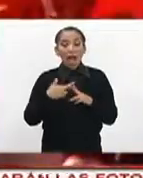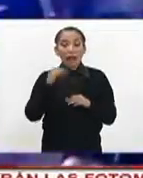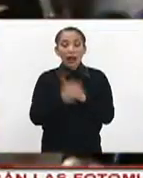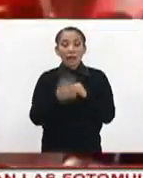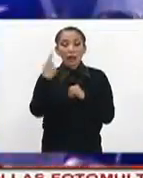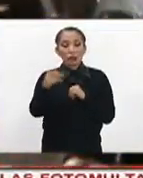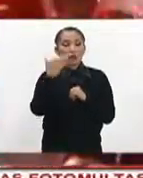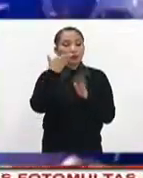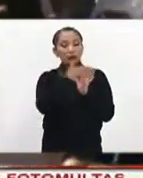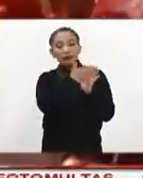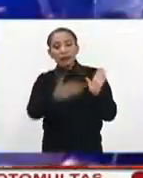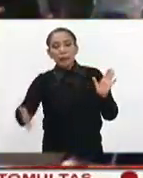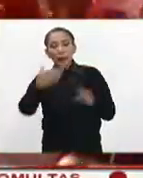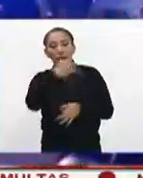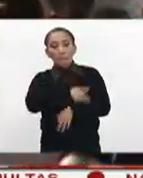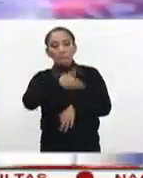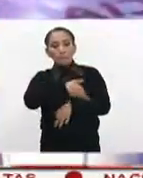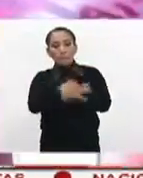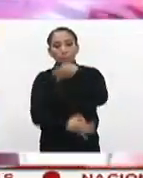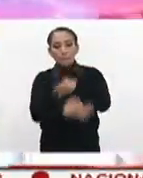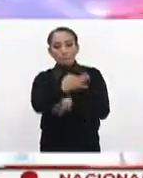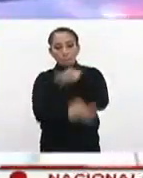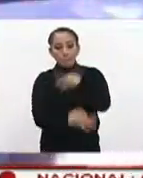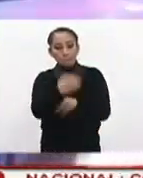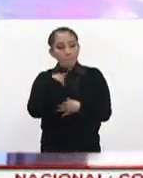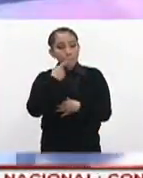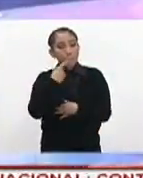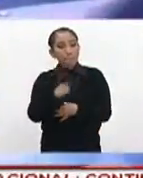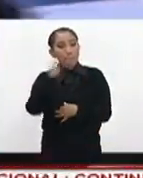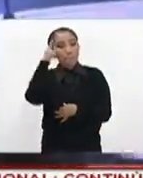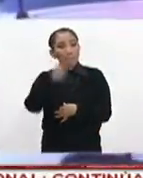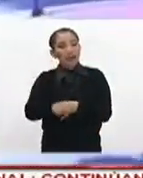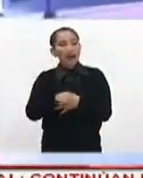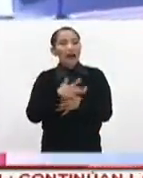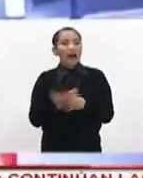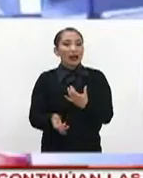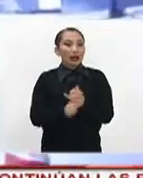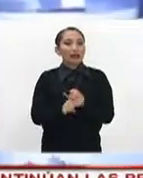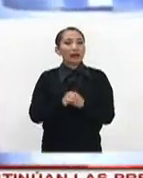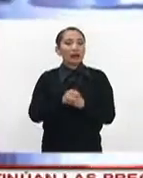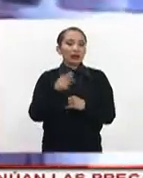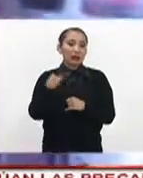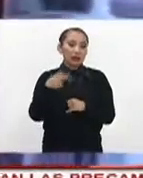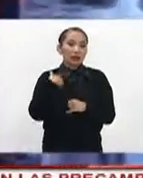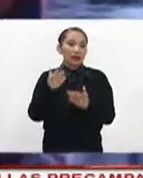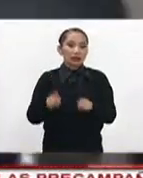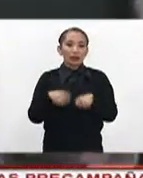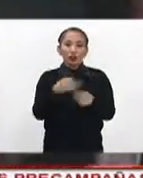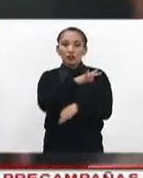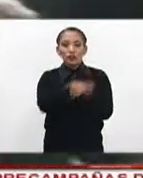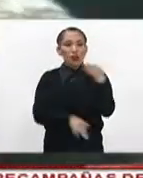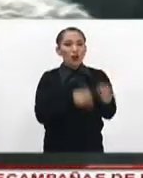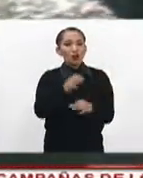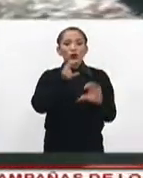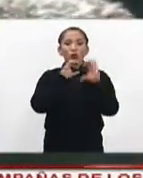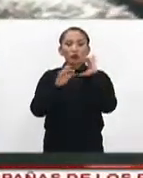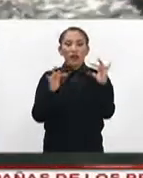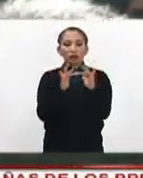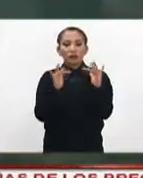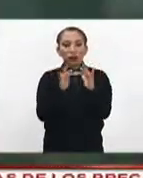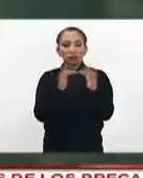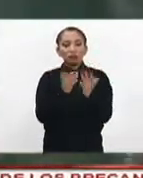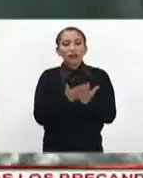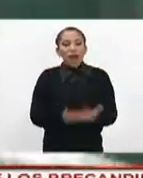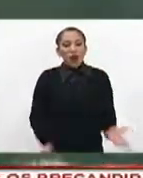termine su proceso penal. Le fue colocado un brazalete electrónico y se le restringió todo tipo de comunicaciones.